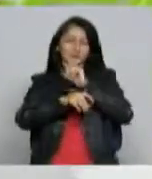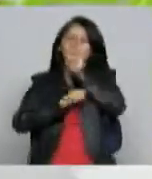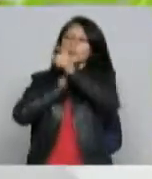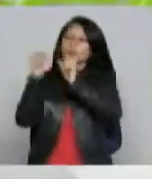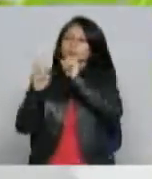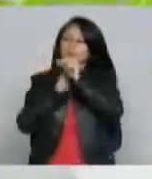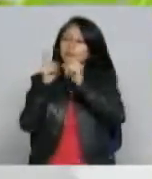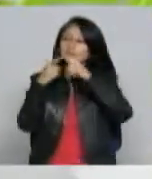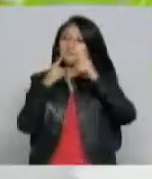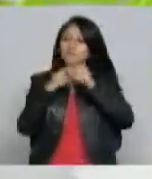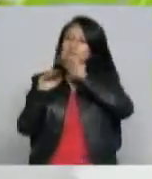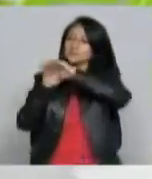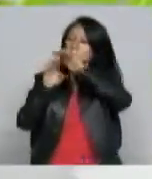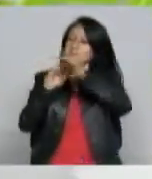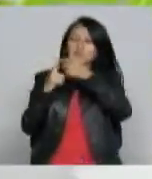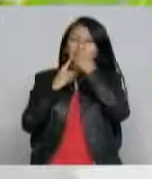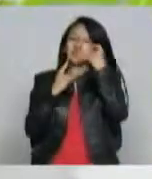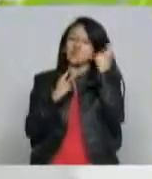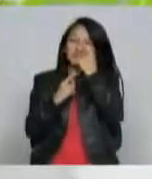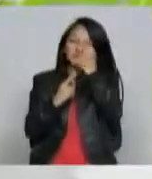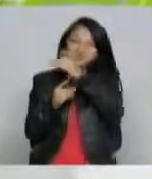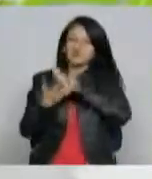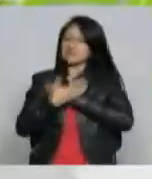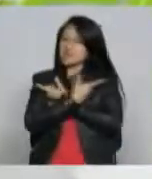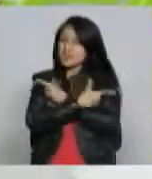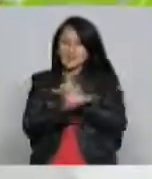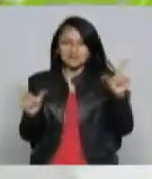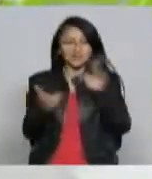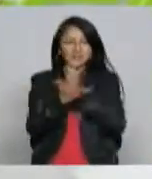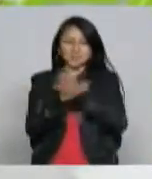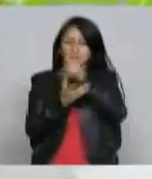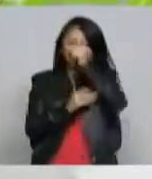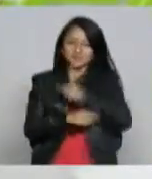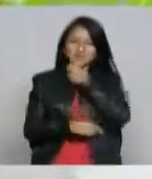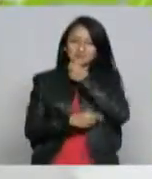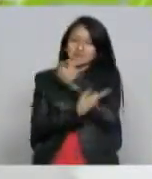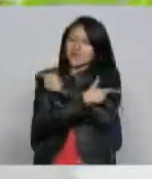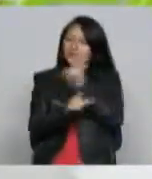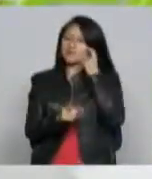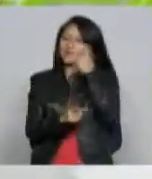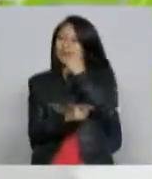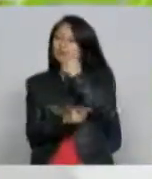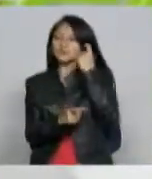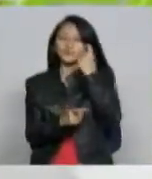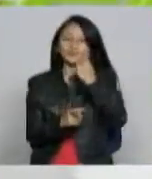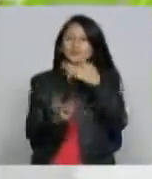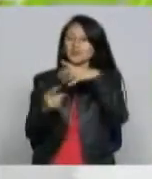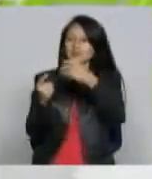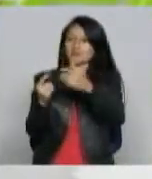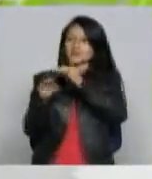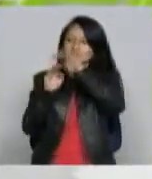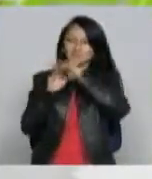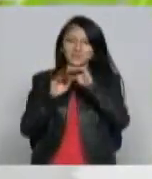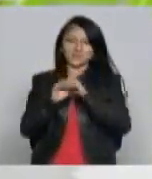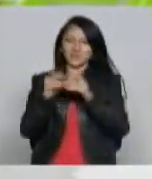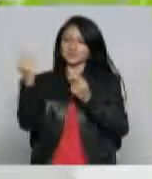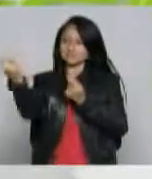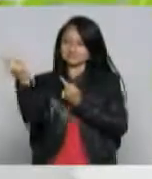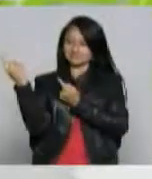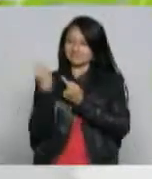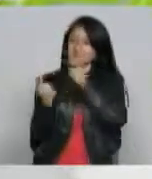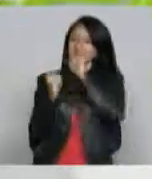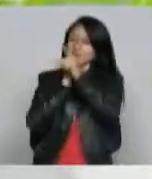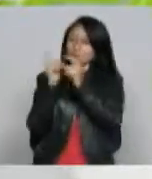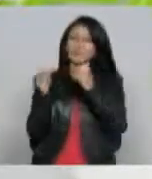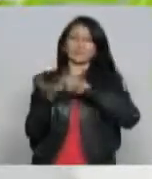con un invitado pues que es a libre elección del periodista que nosotros invitamos ¿cierto? ¿qué quiere decir que estos periodistas